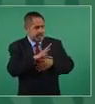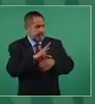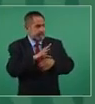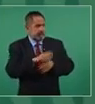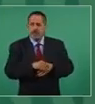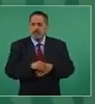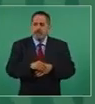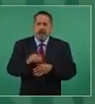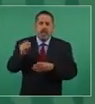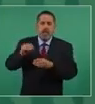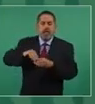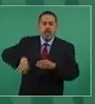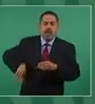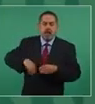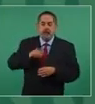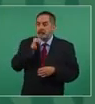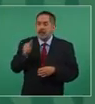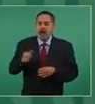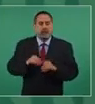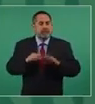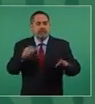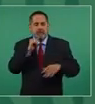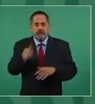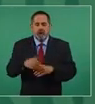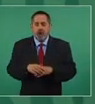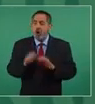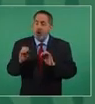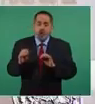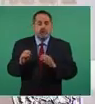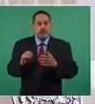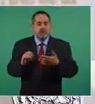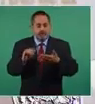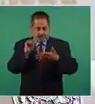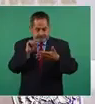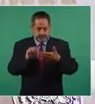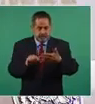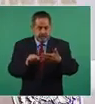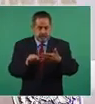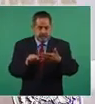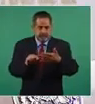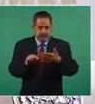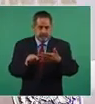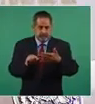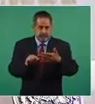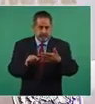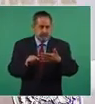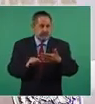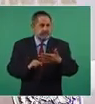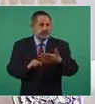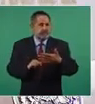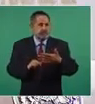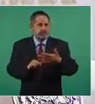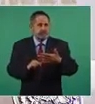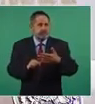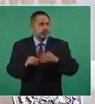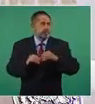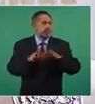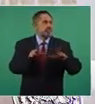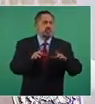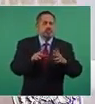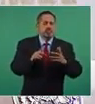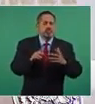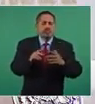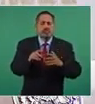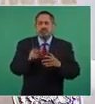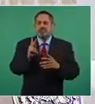la publicaban, o si la publicaban la daban a conocer